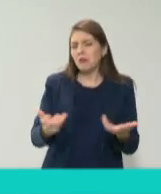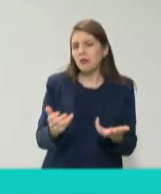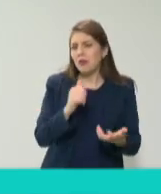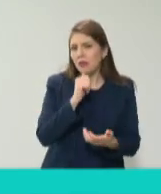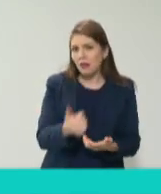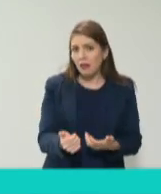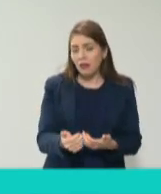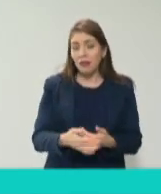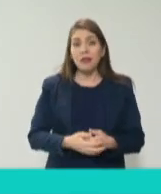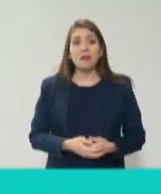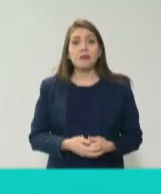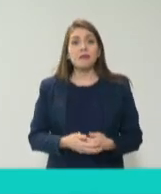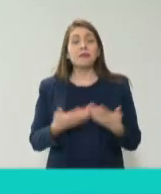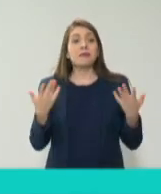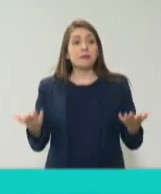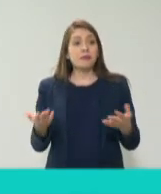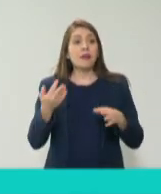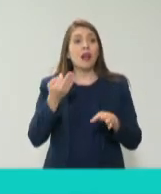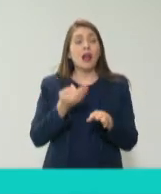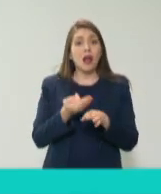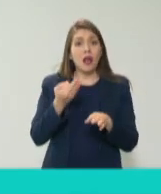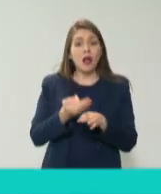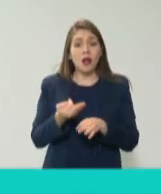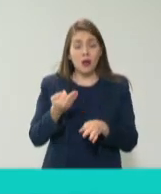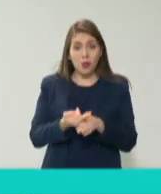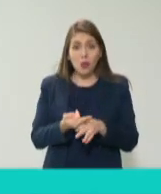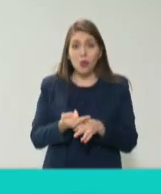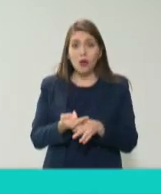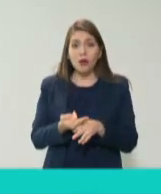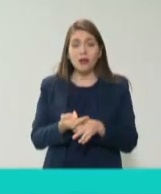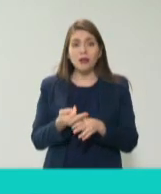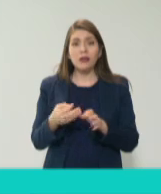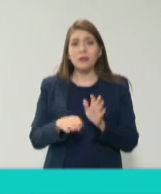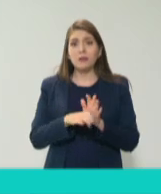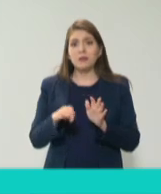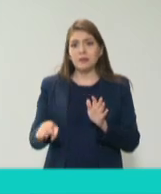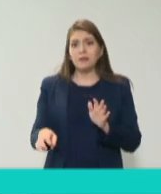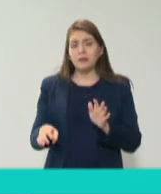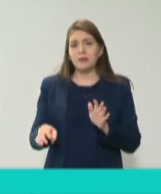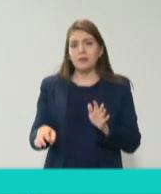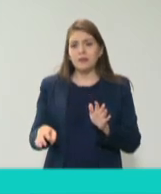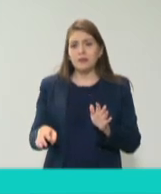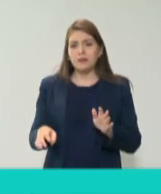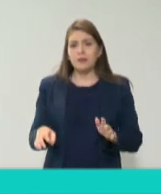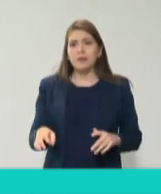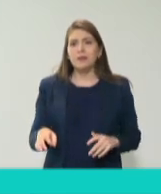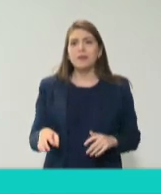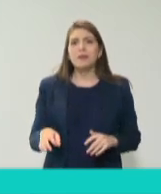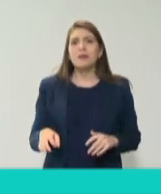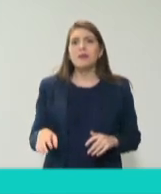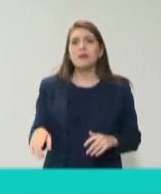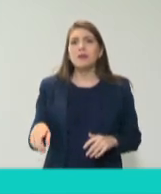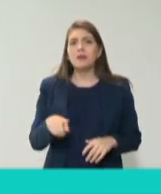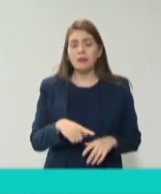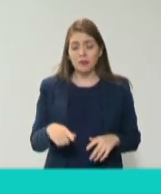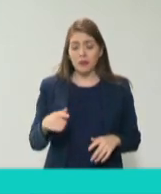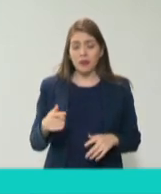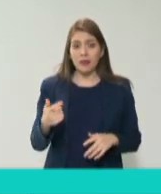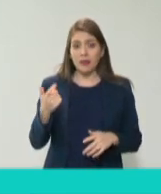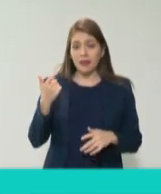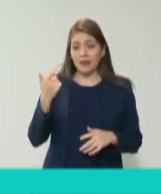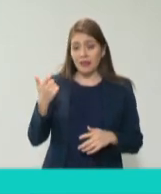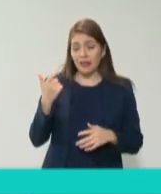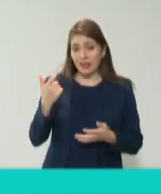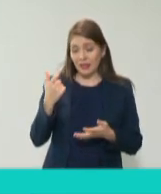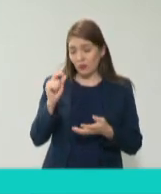y al día de hoy podemos decir con mucha alegría que ahí sí por ejemplo y es yo creo que una fortuna con muy poquito dinero más bien